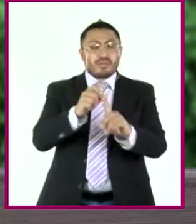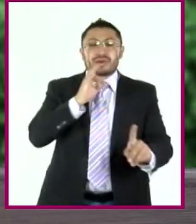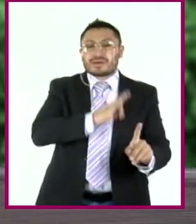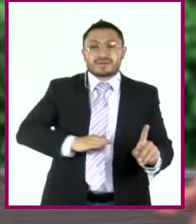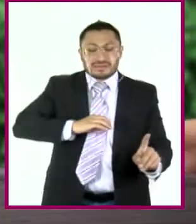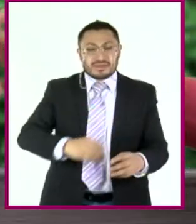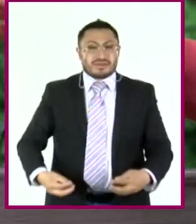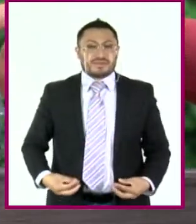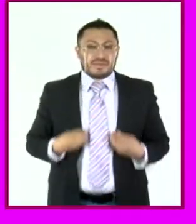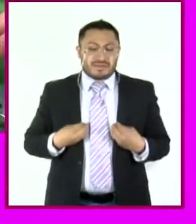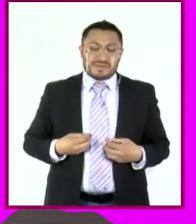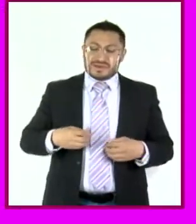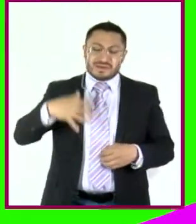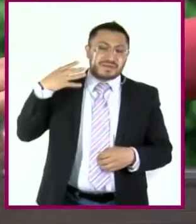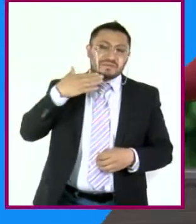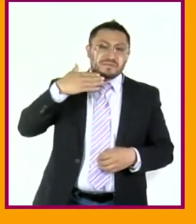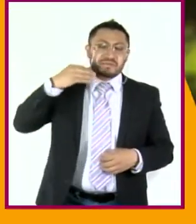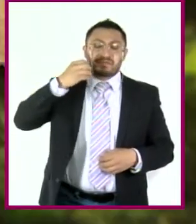es un placer.